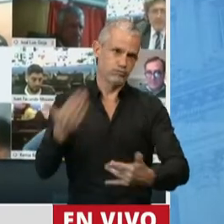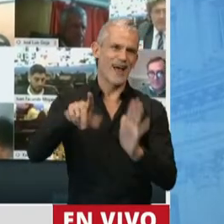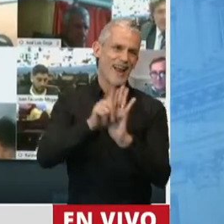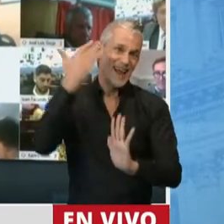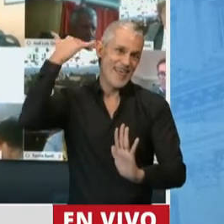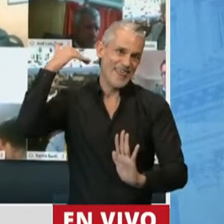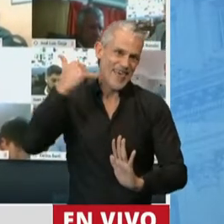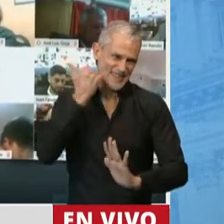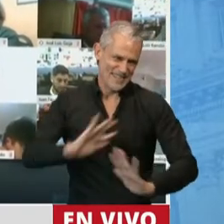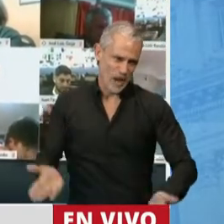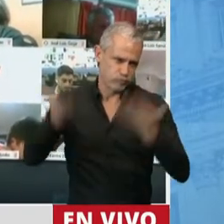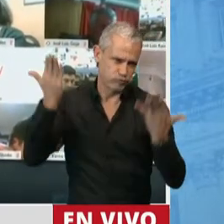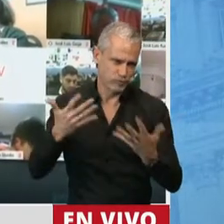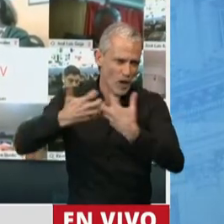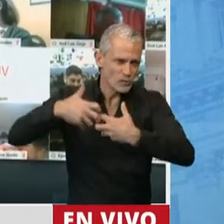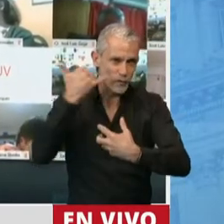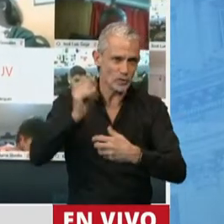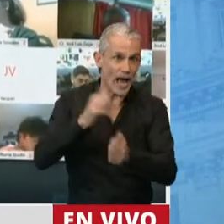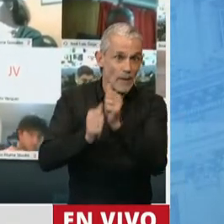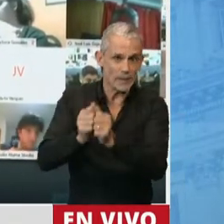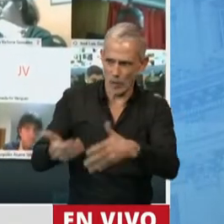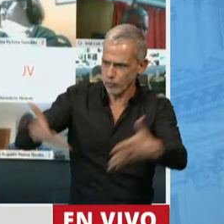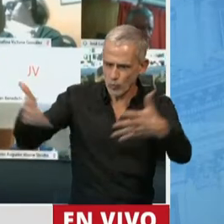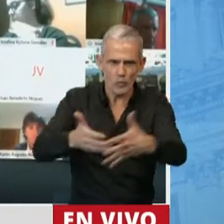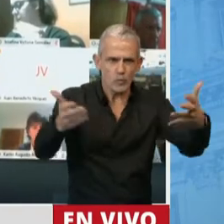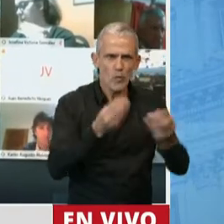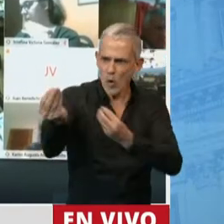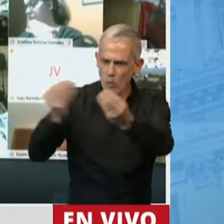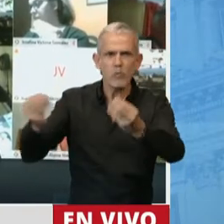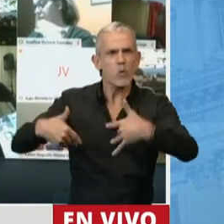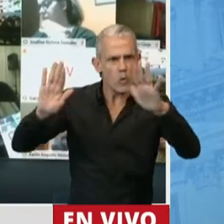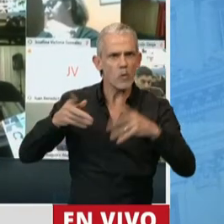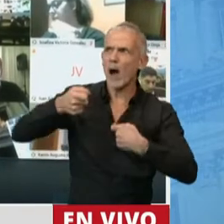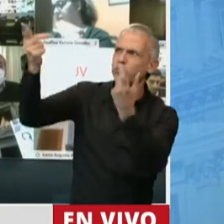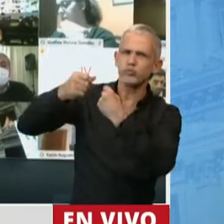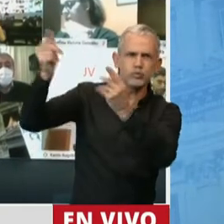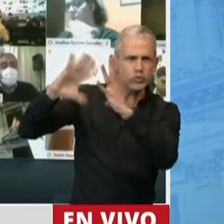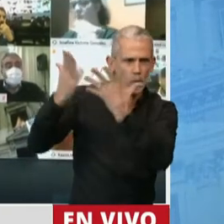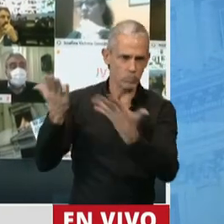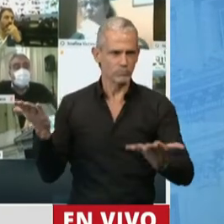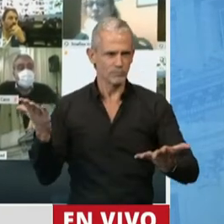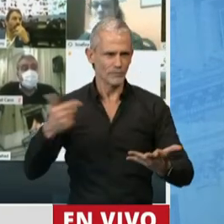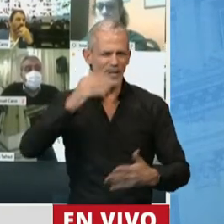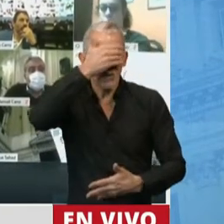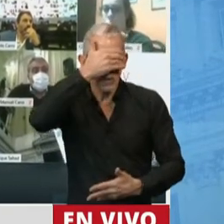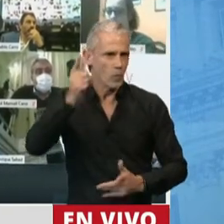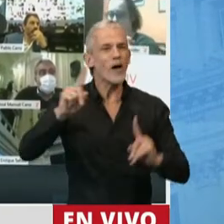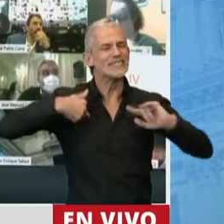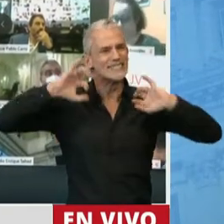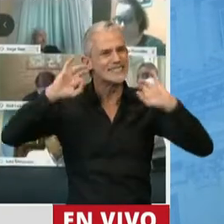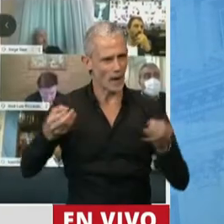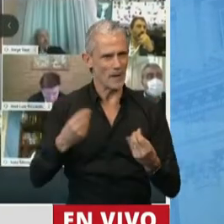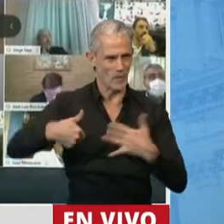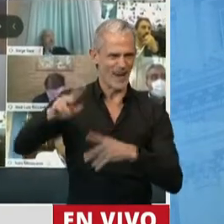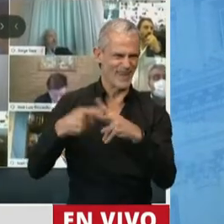anterior ley de la industria del software, vimos cómo crecieron las empresas, crecieron los empleos, crecieron las exportaciones. O sea que no estamos jugando a ciegas, estamos jugando en un